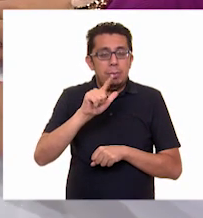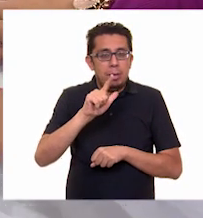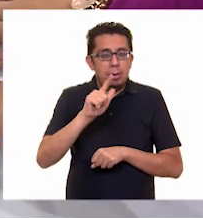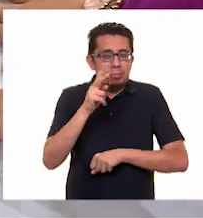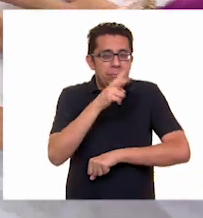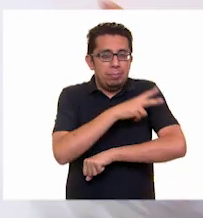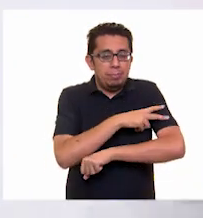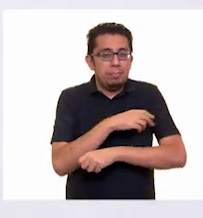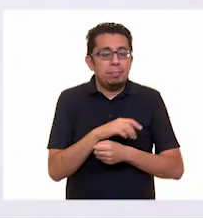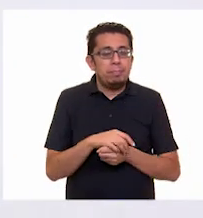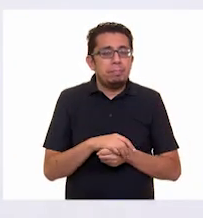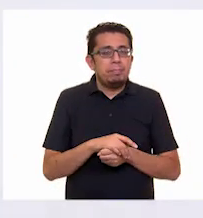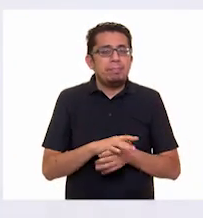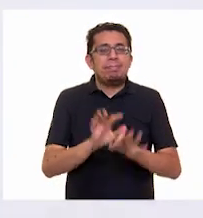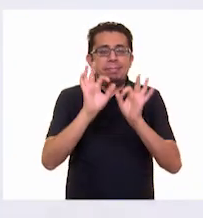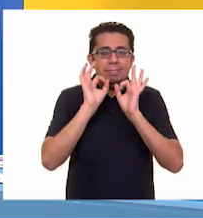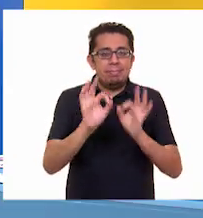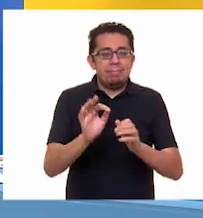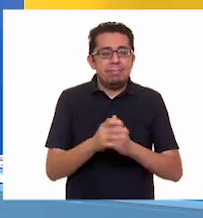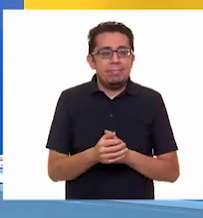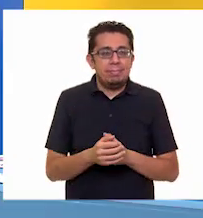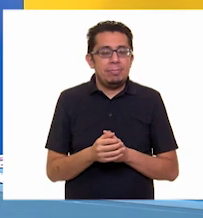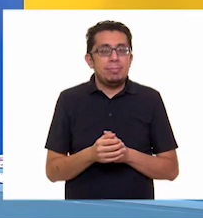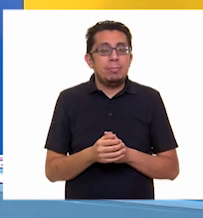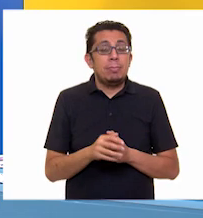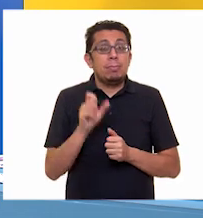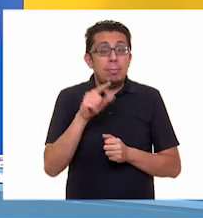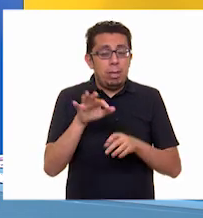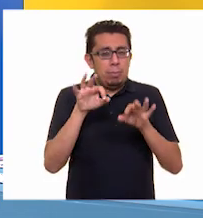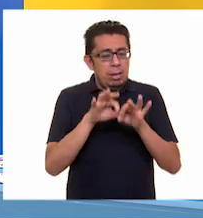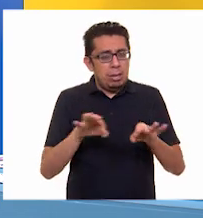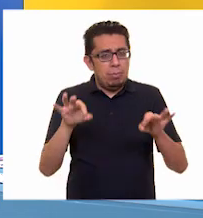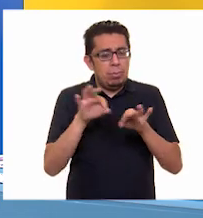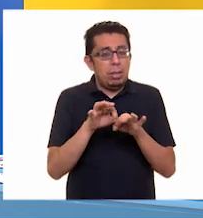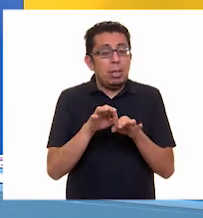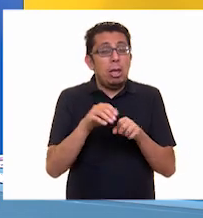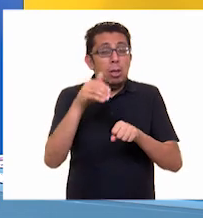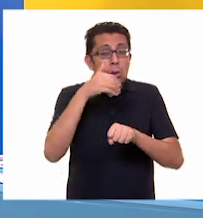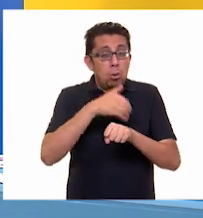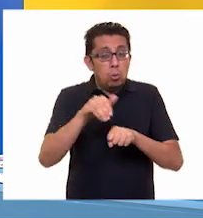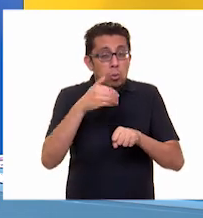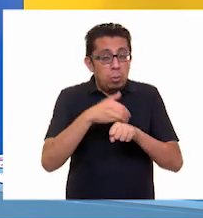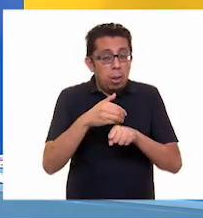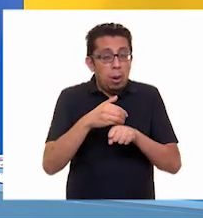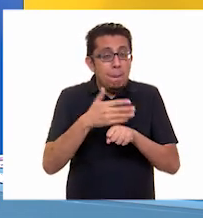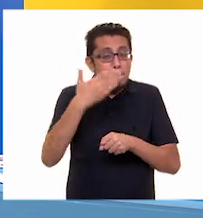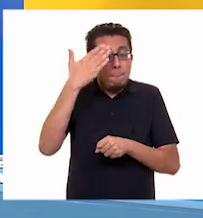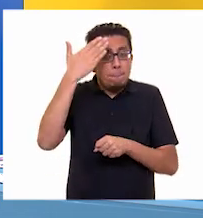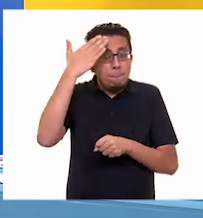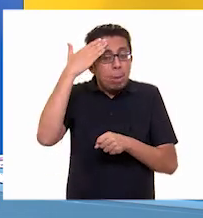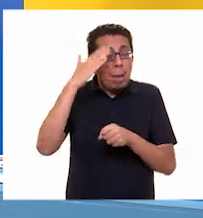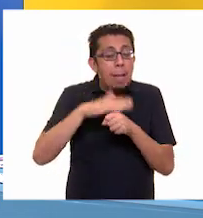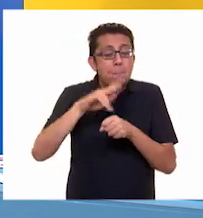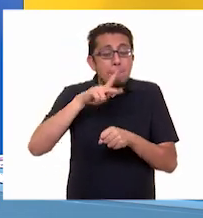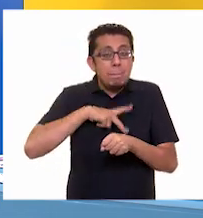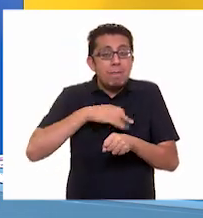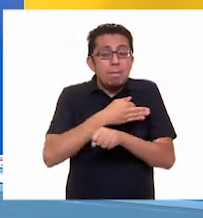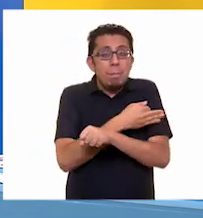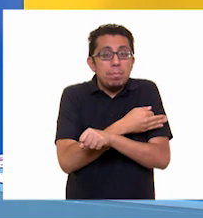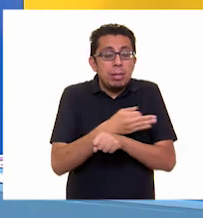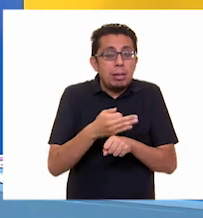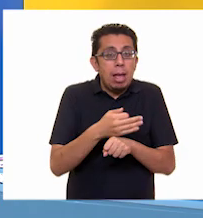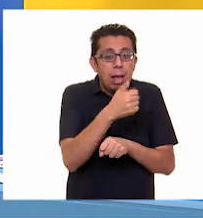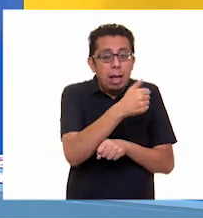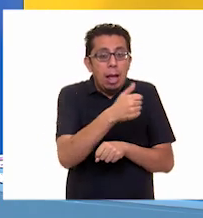Listo. Perfecto. También es importante que memoricemos los números telefónicos de nuestros familiares con los que vivimos